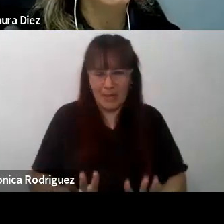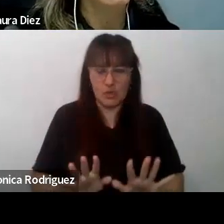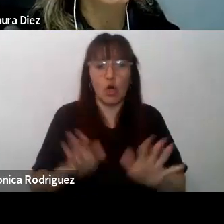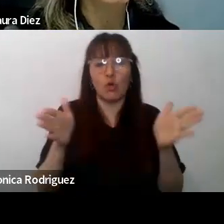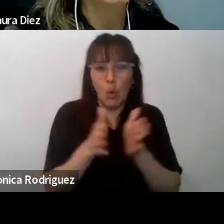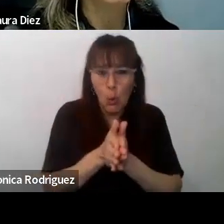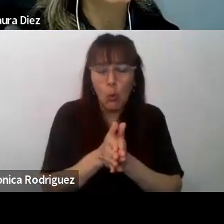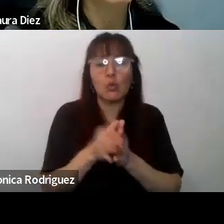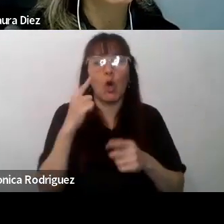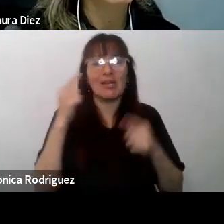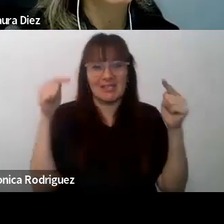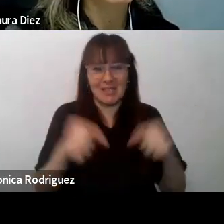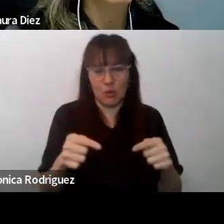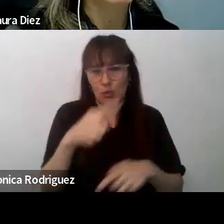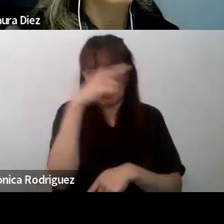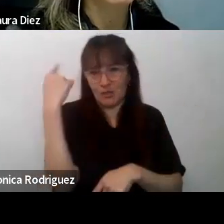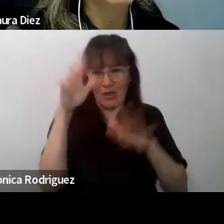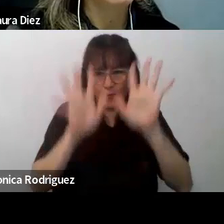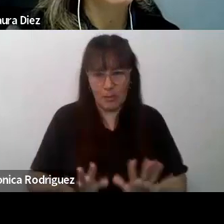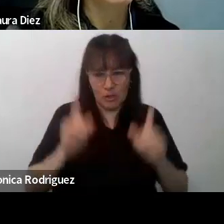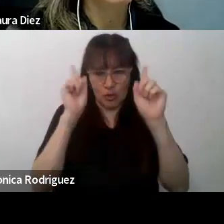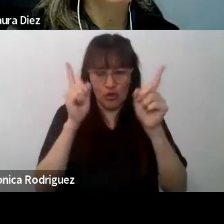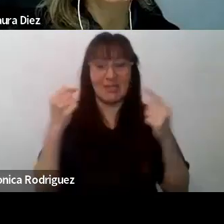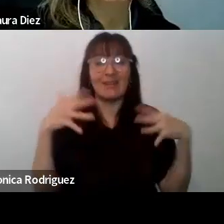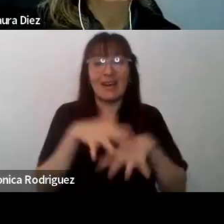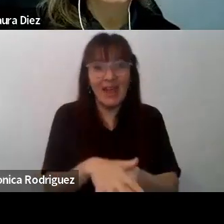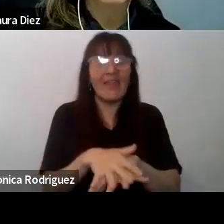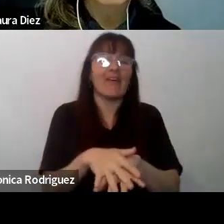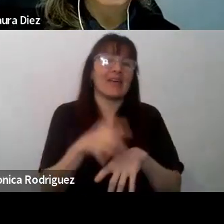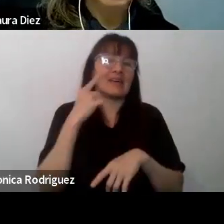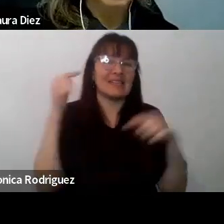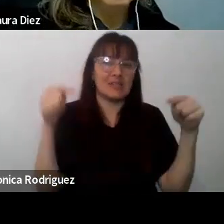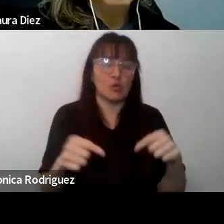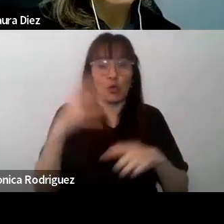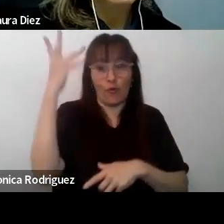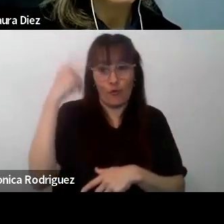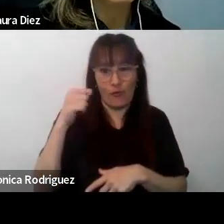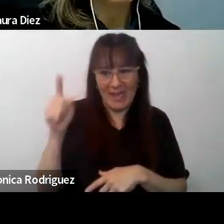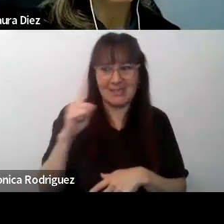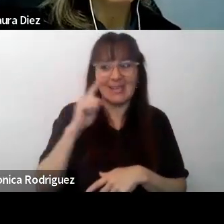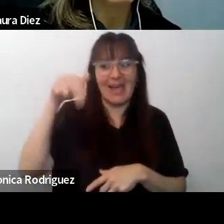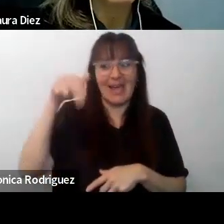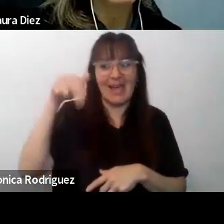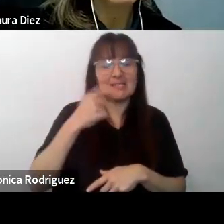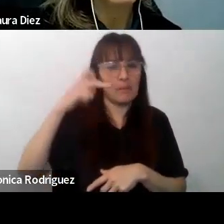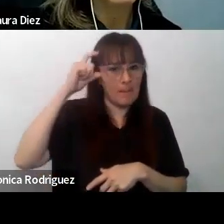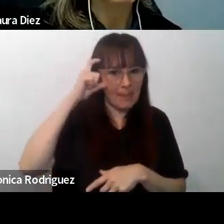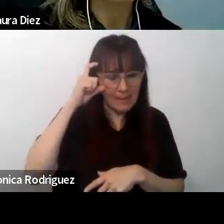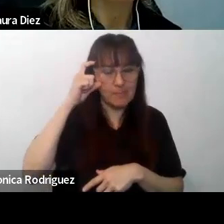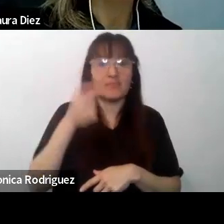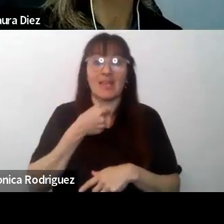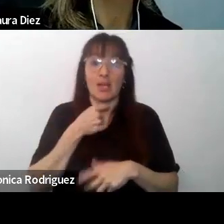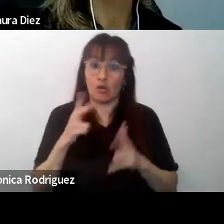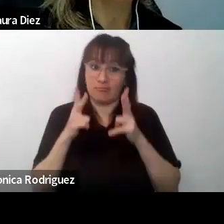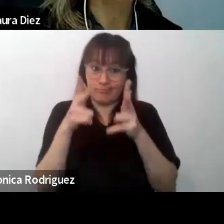dijo, con el Infod y la Red de Institutos de Formación Docente de Francia, la Red de los INSTE. Y quiero decir y